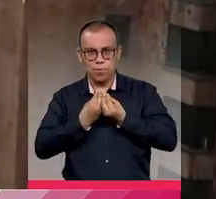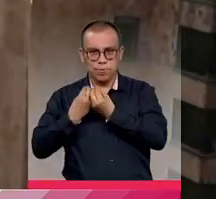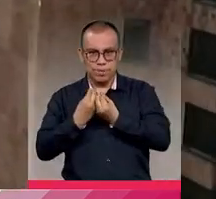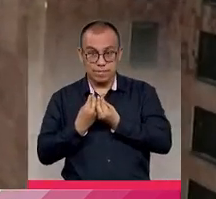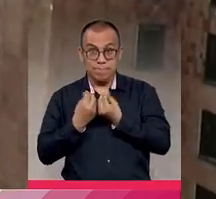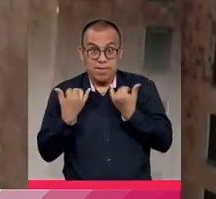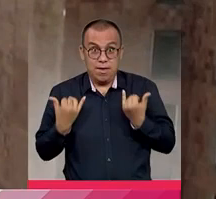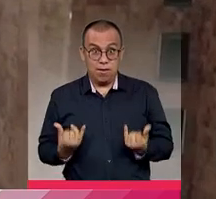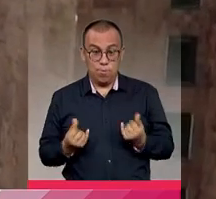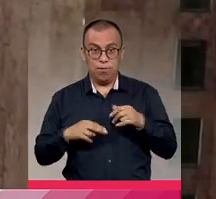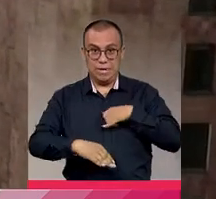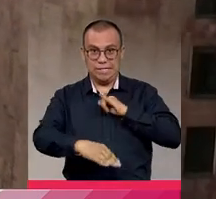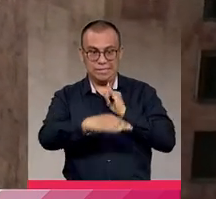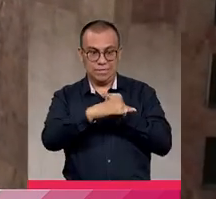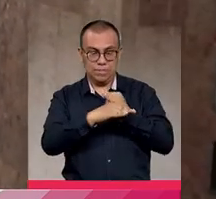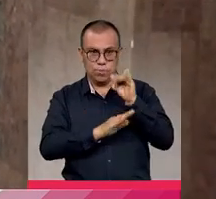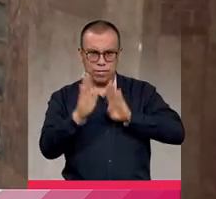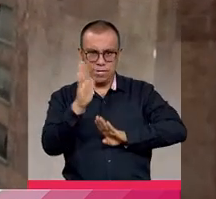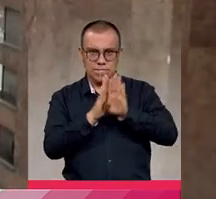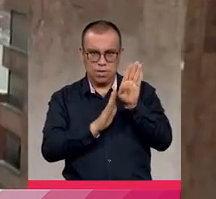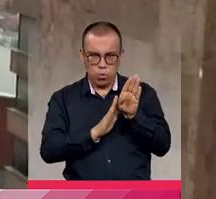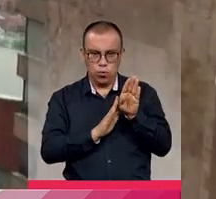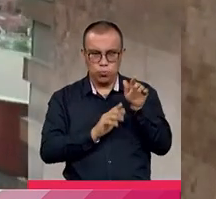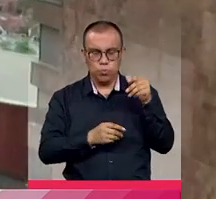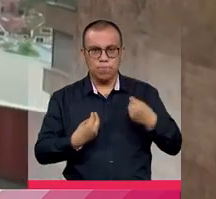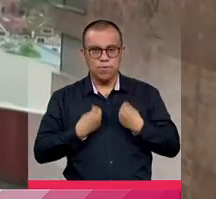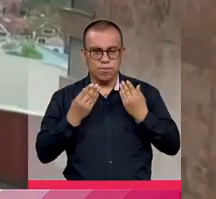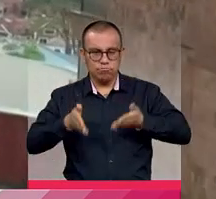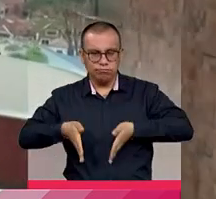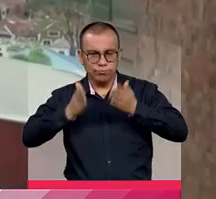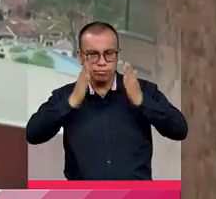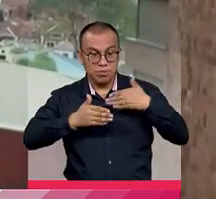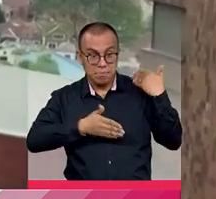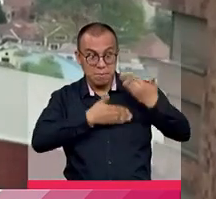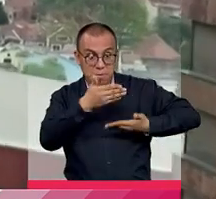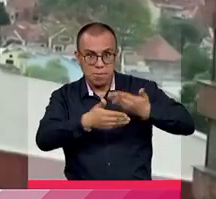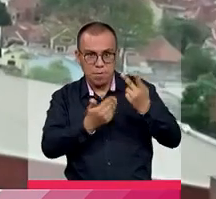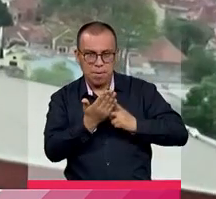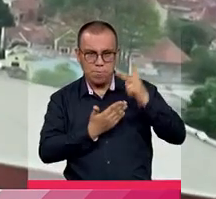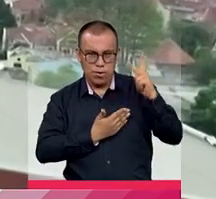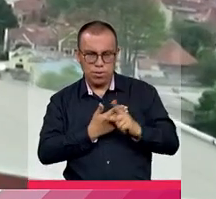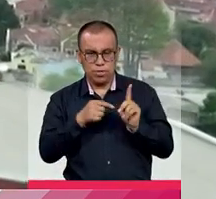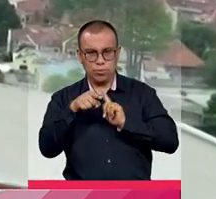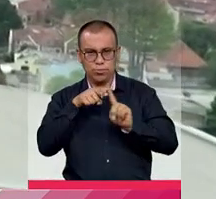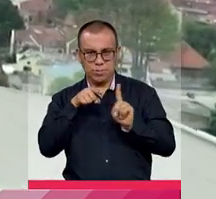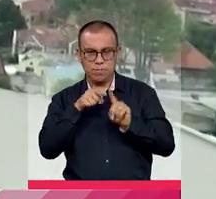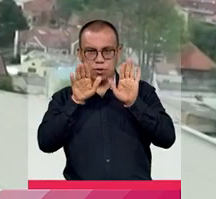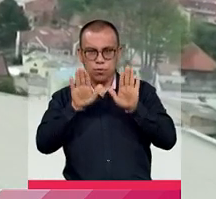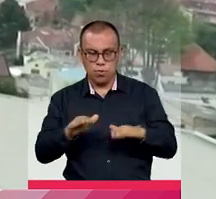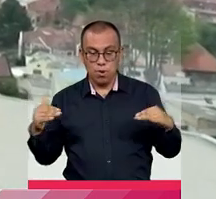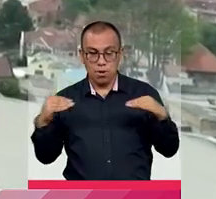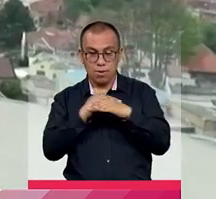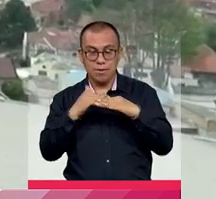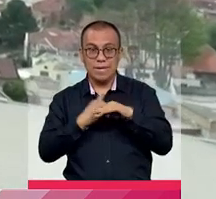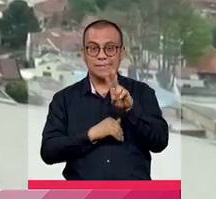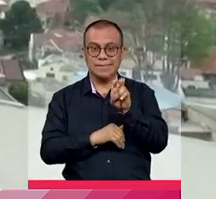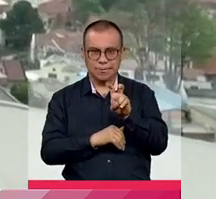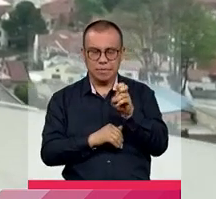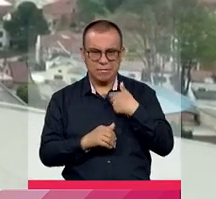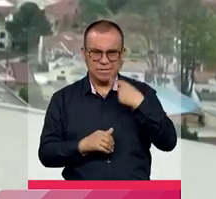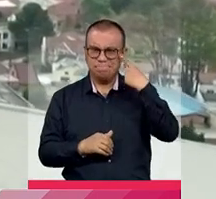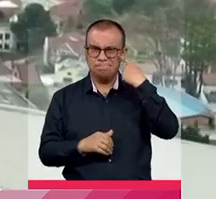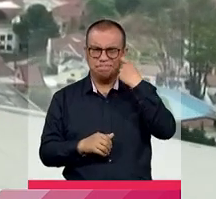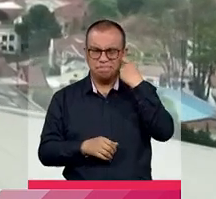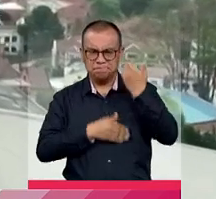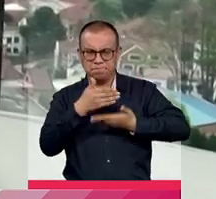El director del Instituto de Desarrollo Urbano aseguró que el acuerdo para no adelantar el proyecto de Transmilenio por la carrera séptima no tendrá riesgos